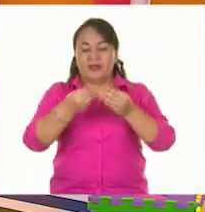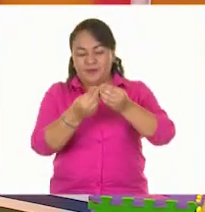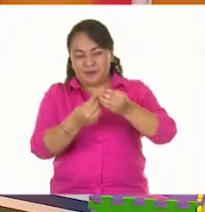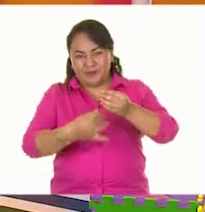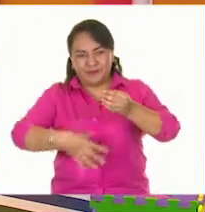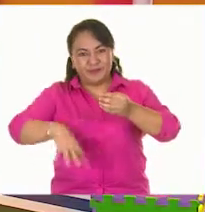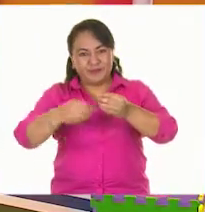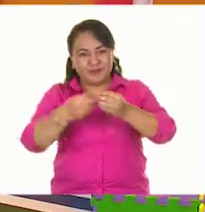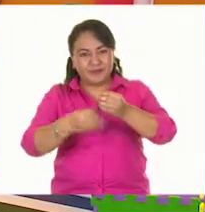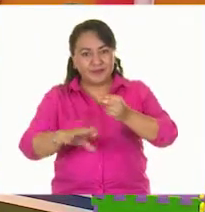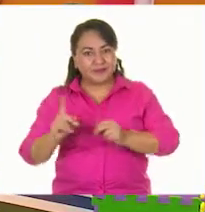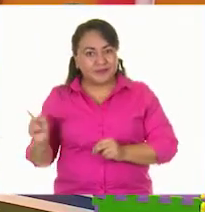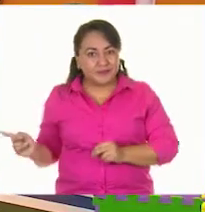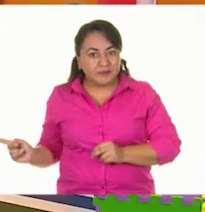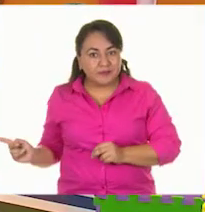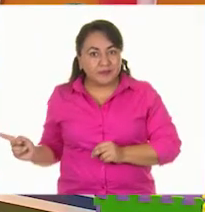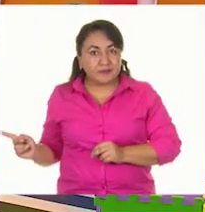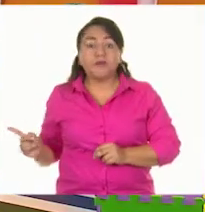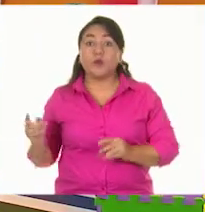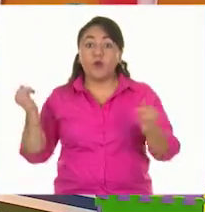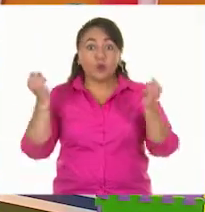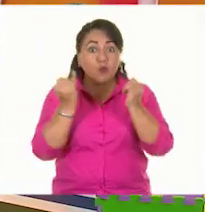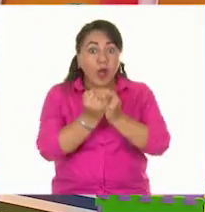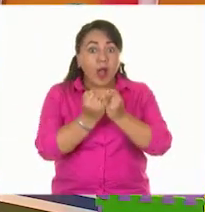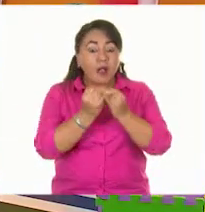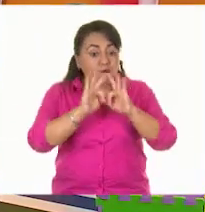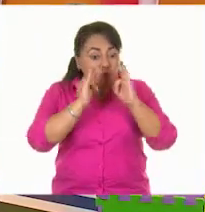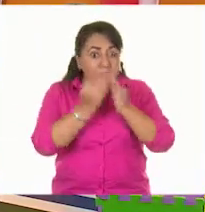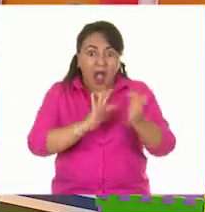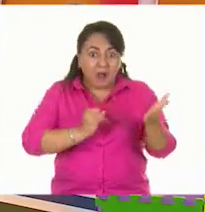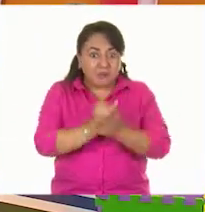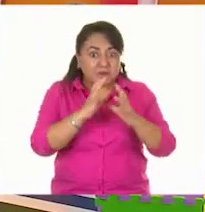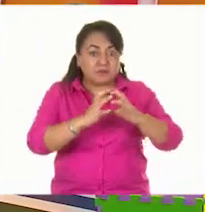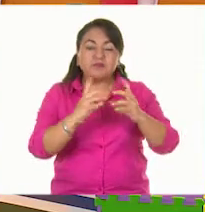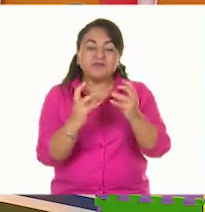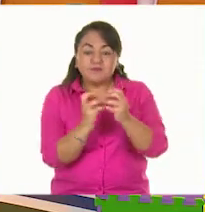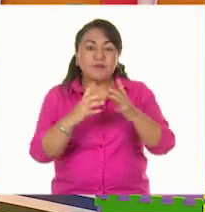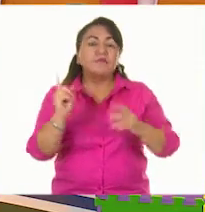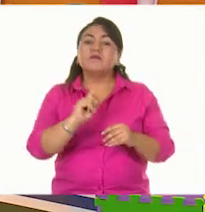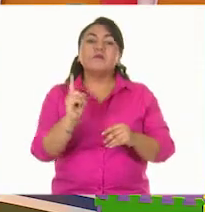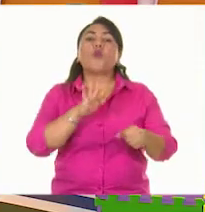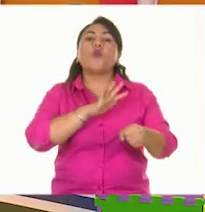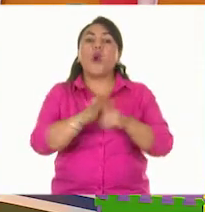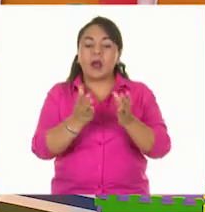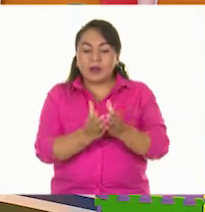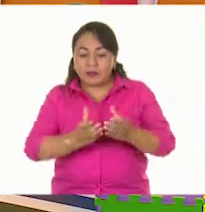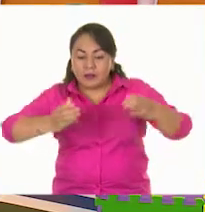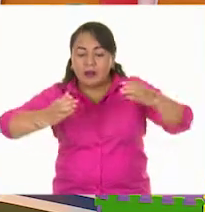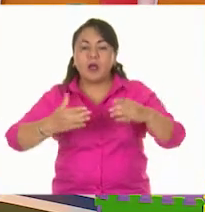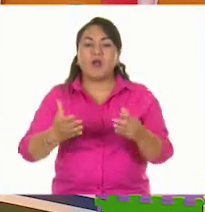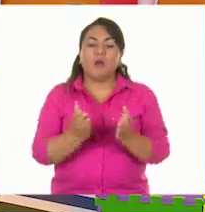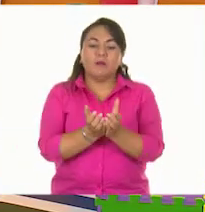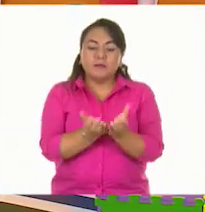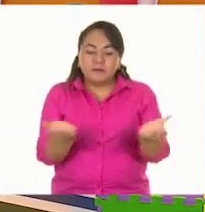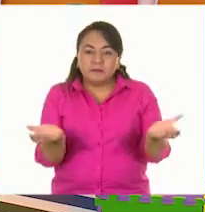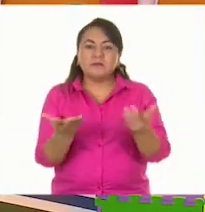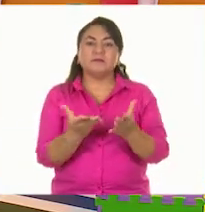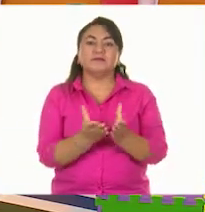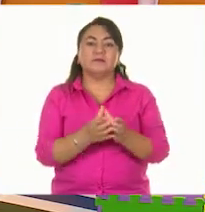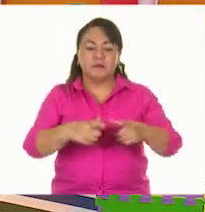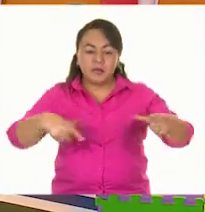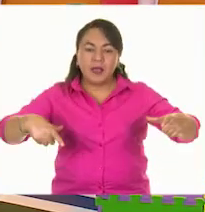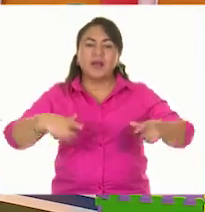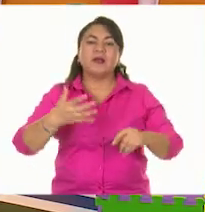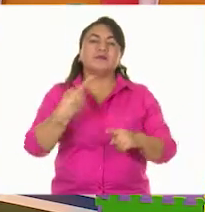líquidos no tienen una forma definida y solamente van a adquirir la forma del recipiente. Y fluyen mucho, como nos mencionó